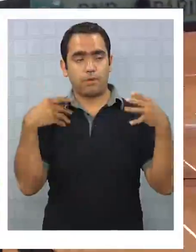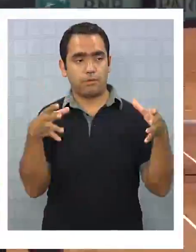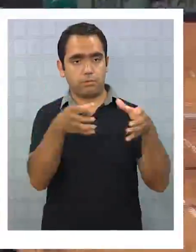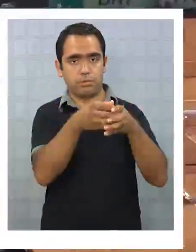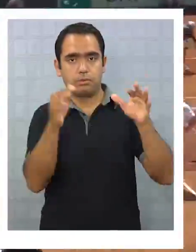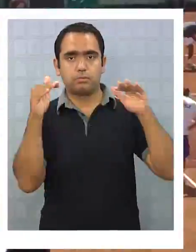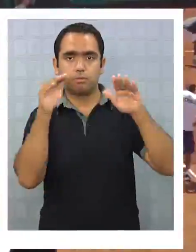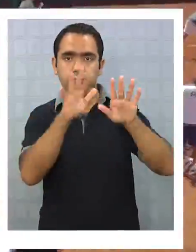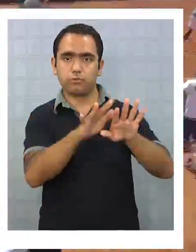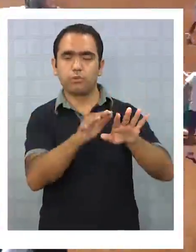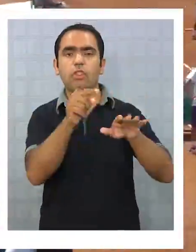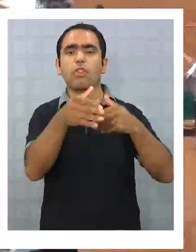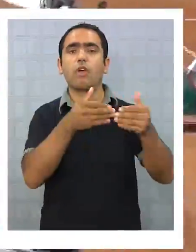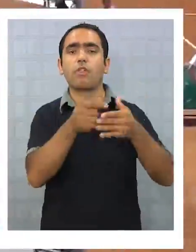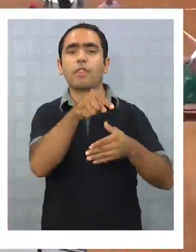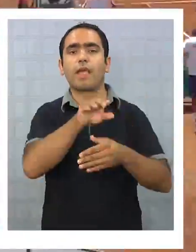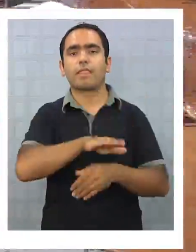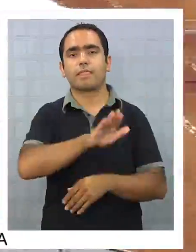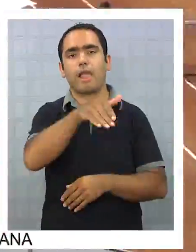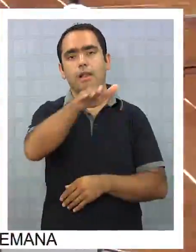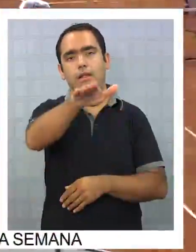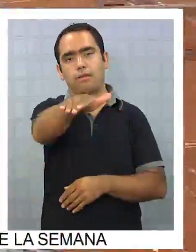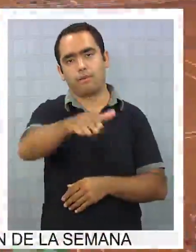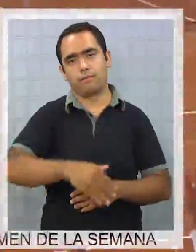se llevará a cabo en Talcahuano.